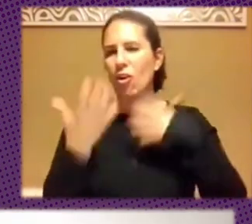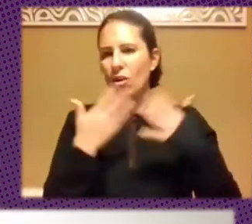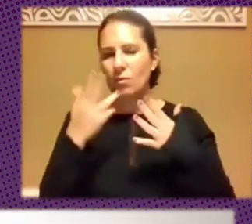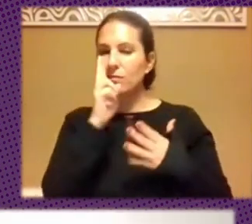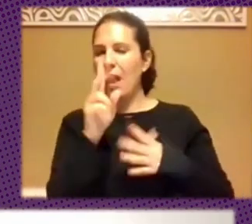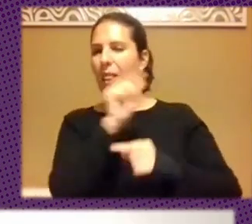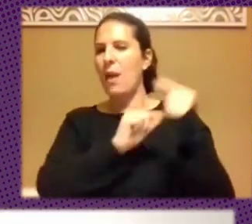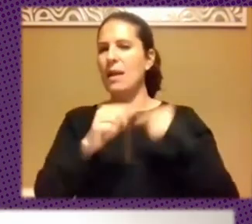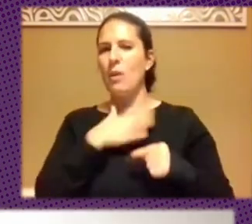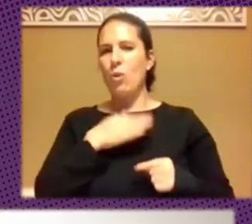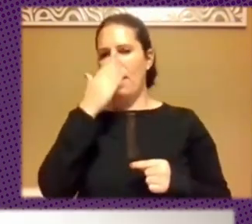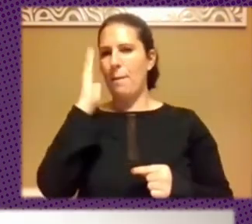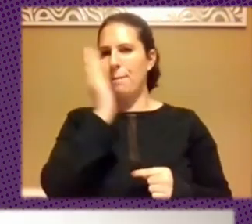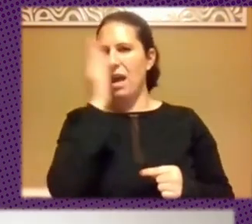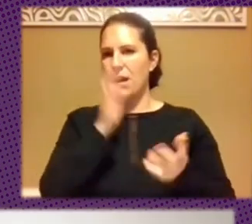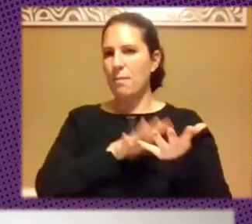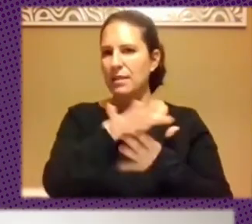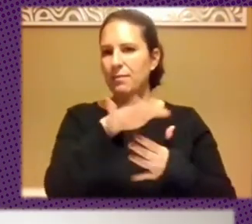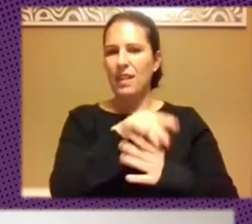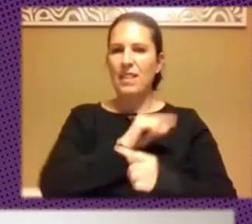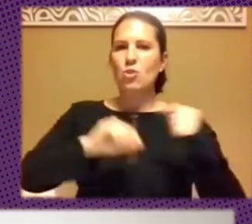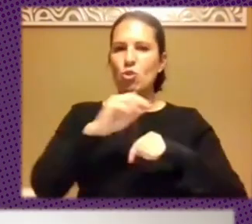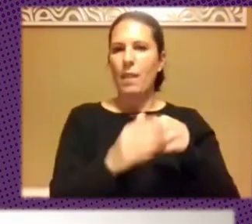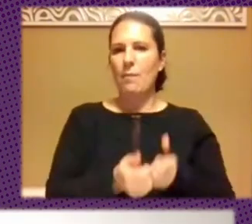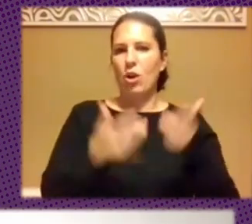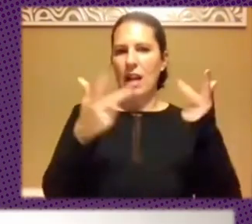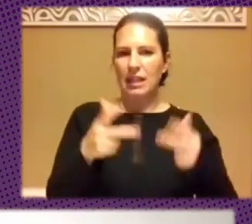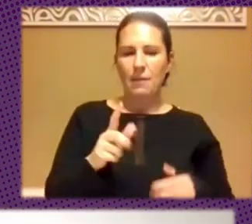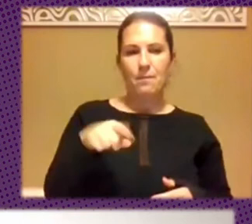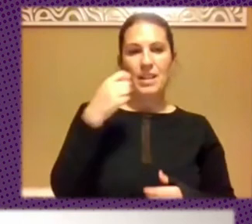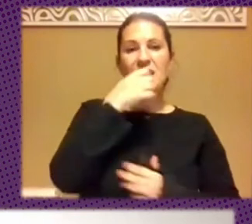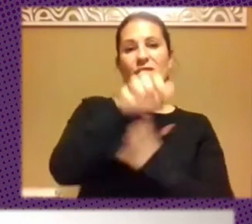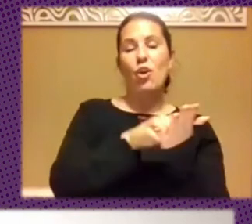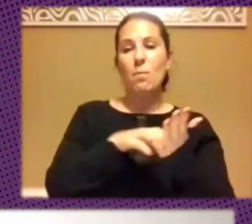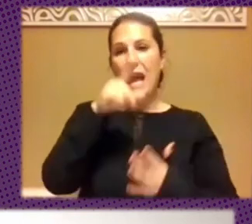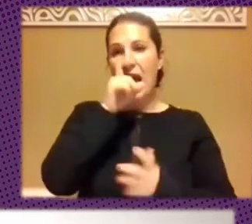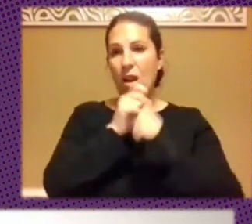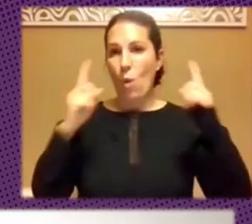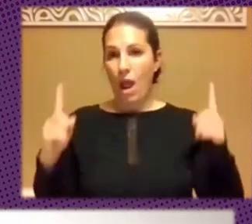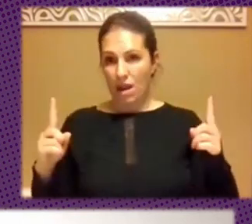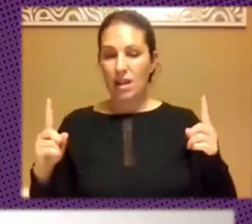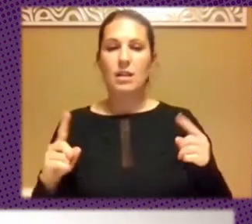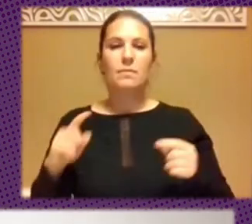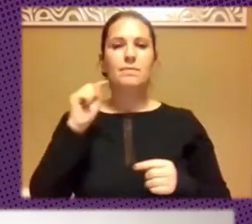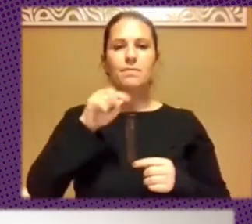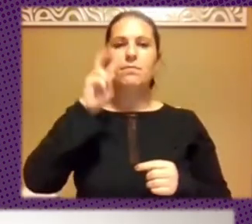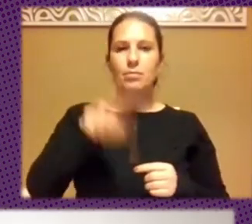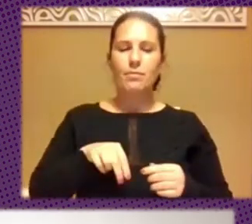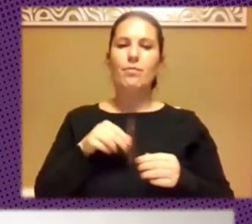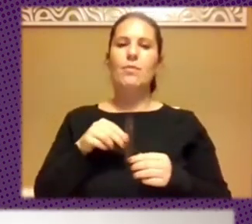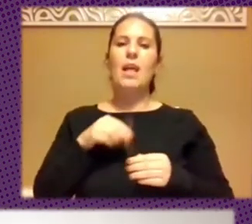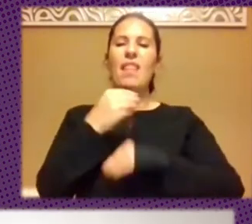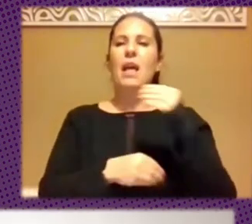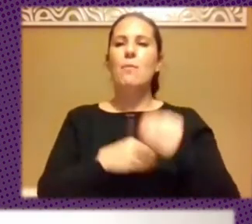impactar o no en el marco de la discusión democrática y el informe anual finalmente es un informe en donde hacemos un